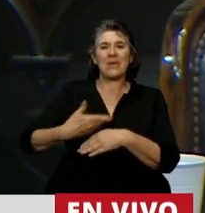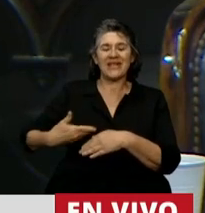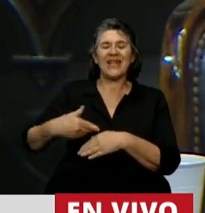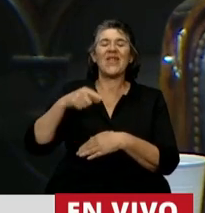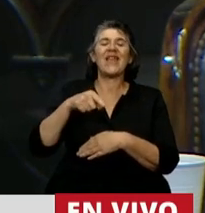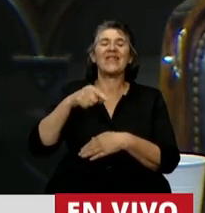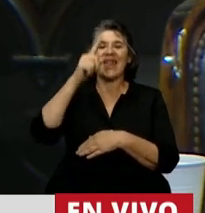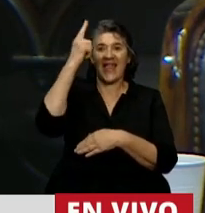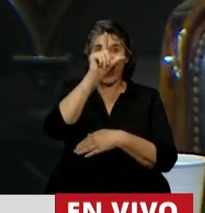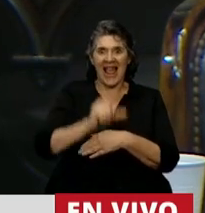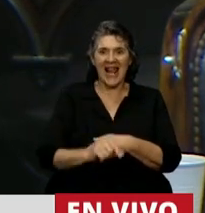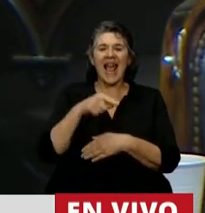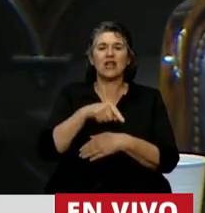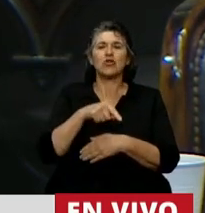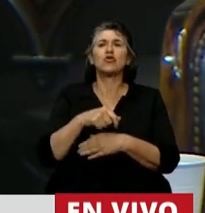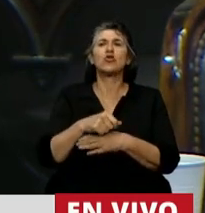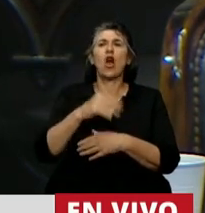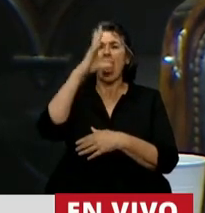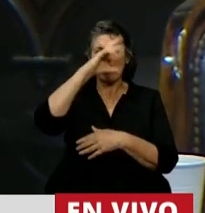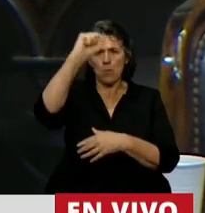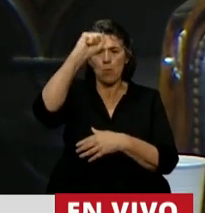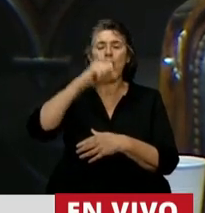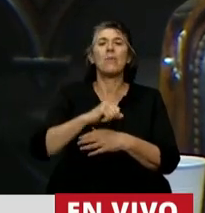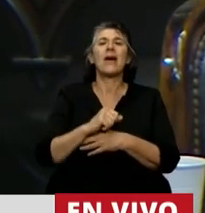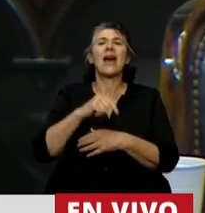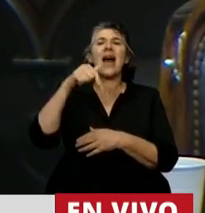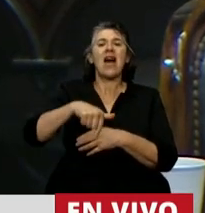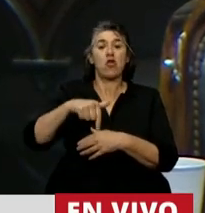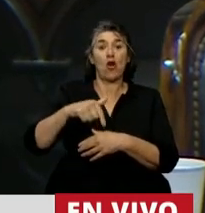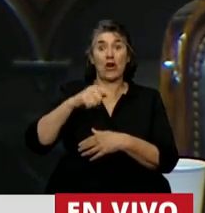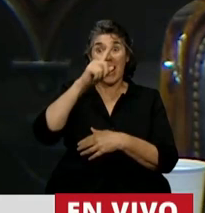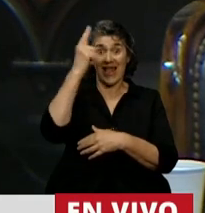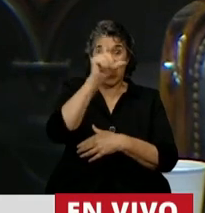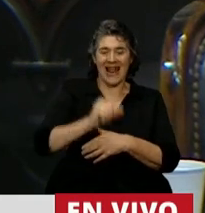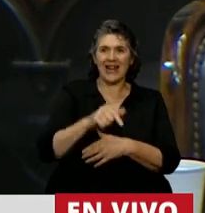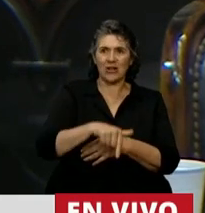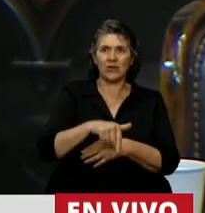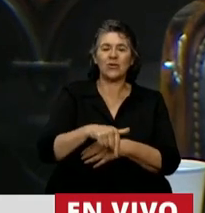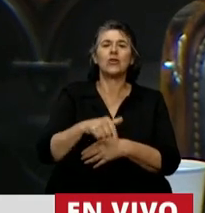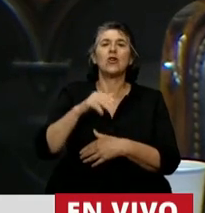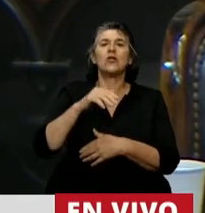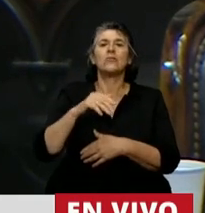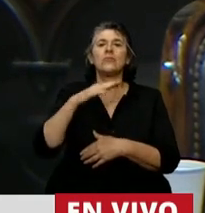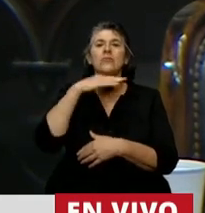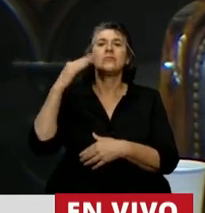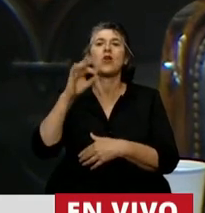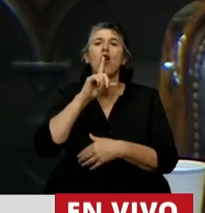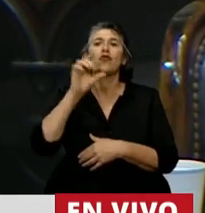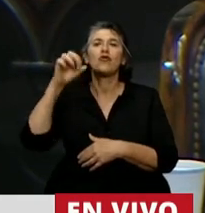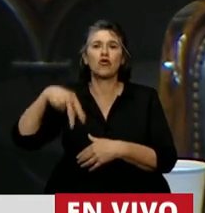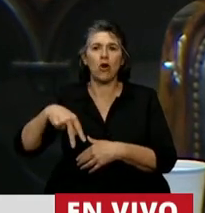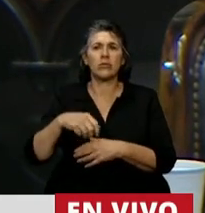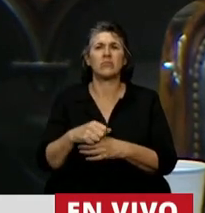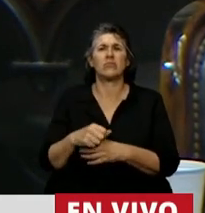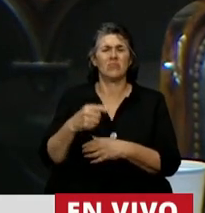embajadora de la Nación, diplomática y ciudadana argentina, la licenciada Cintia Jóton. La ha